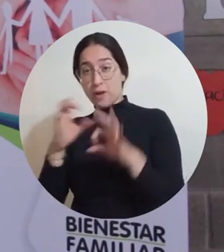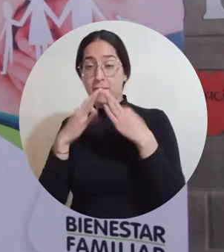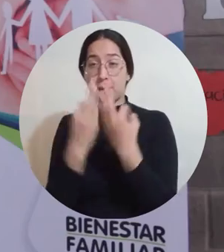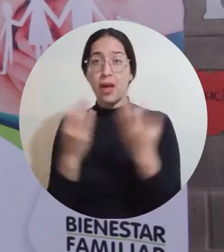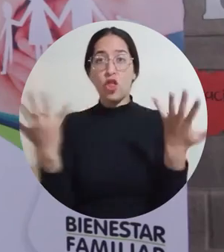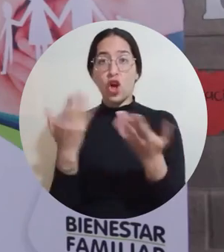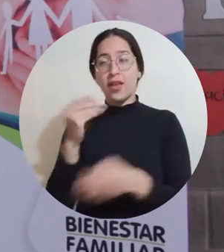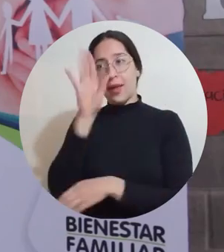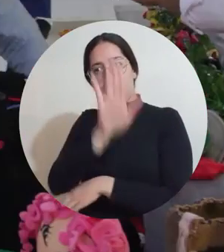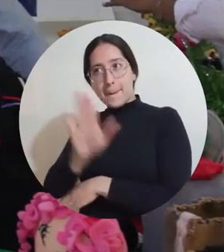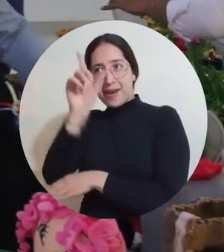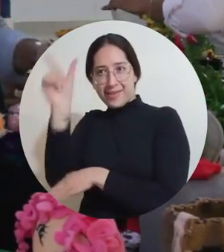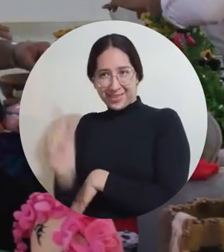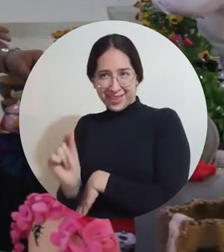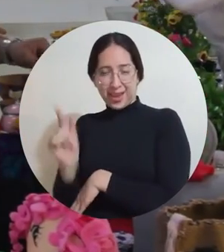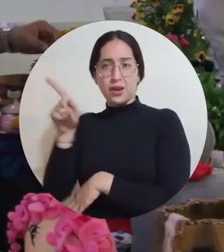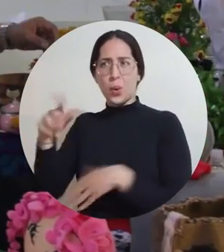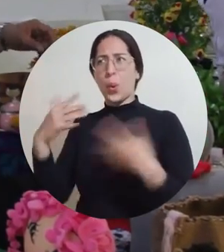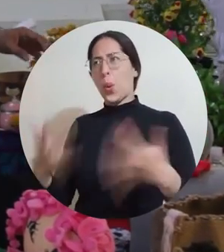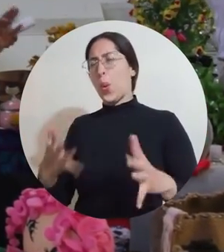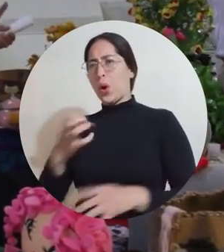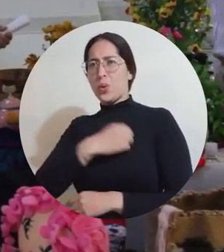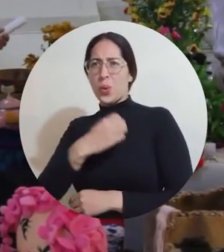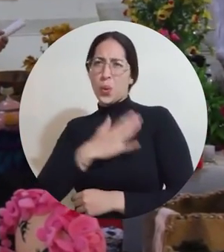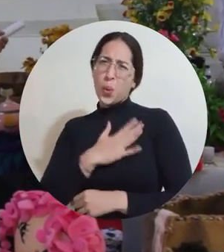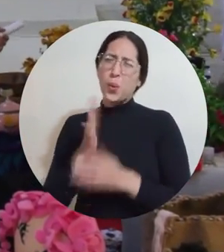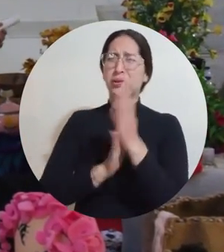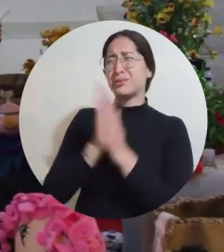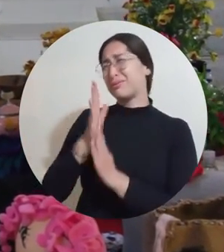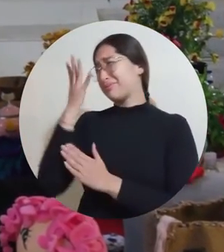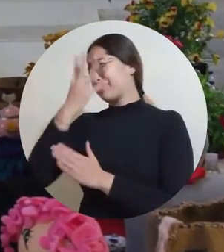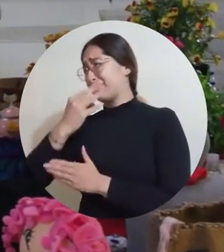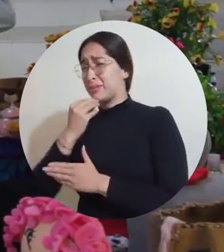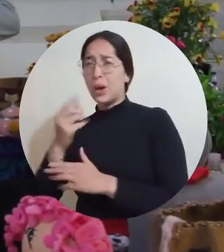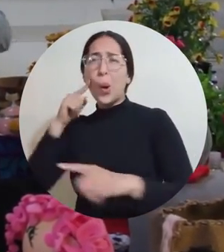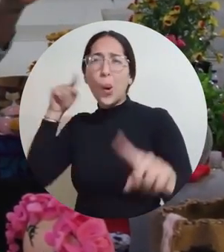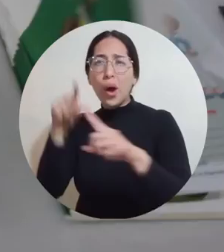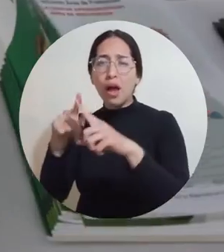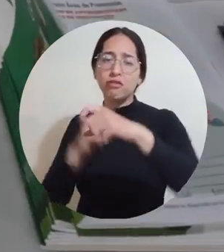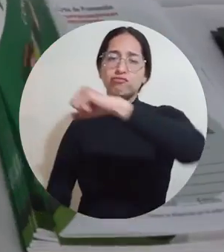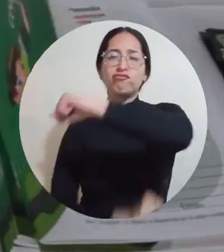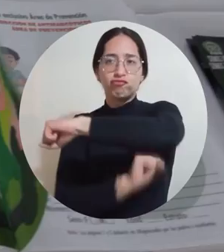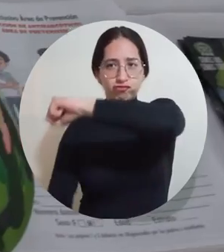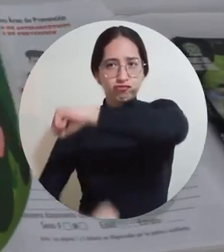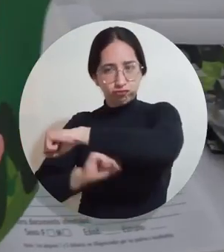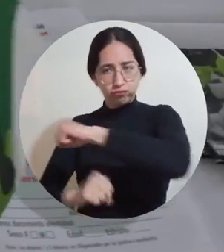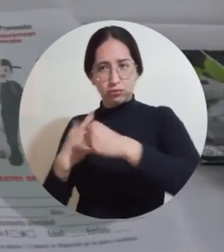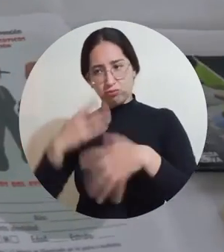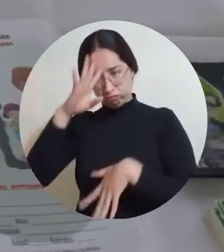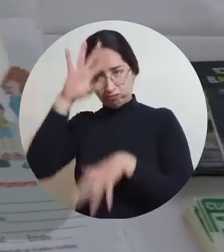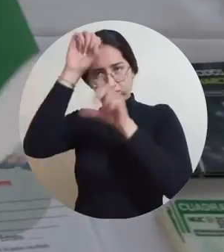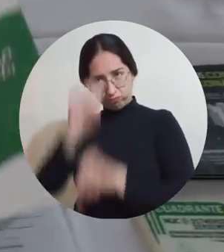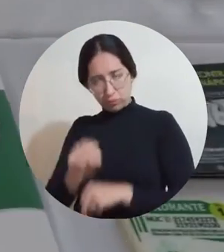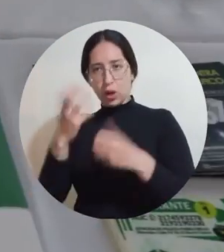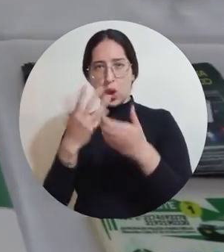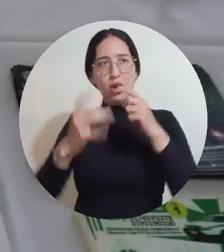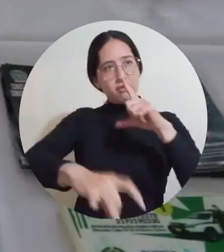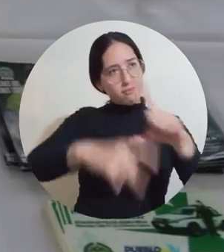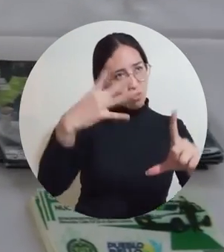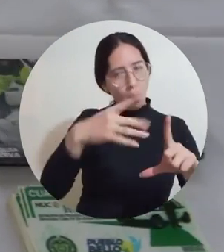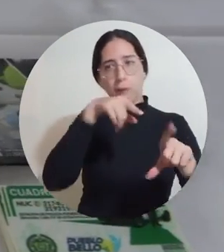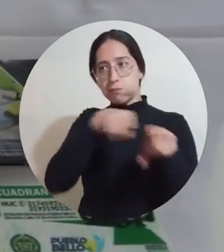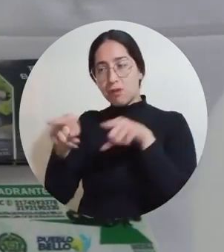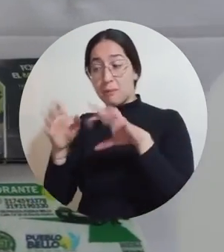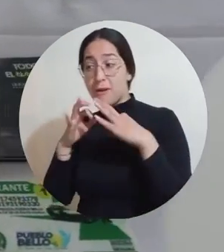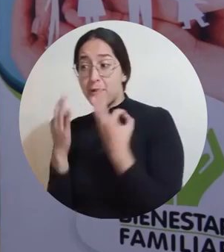en el departamento del Cesar. Ha sido una oportunidad maravillosa. Pretendemos fortalecer esas capacidades individuales y las capacidades